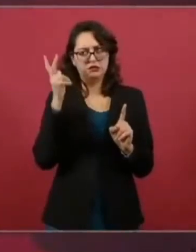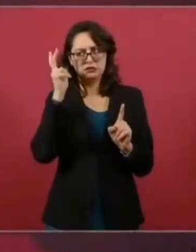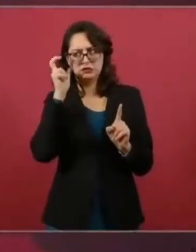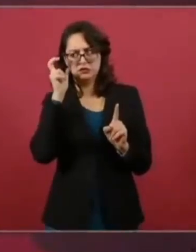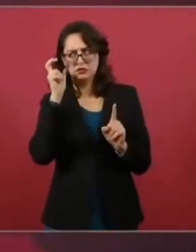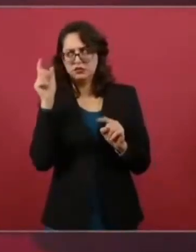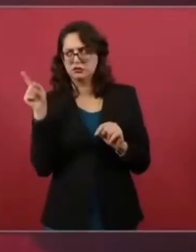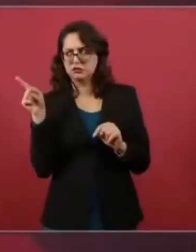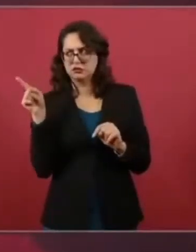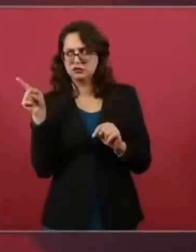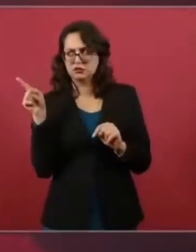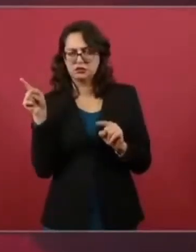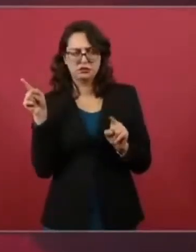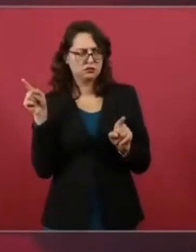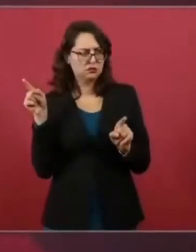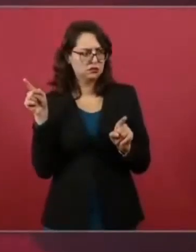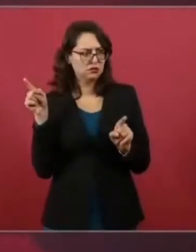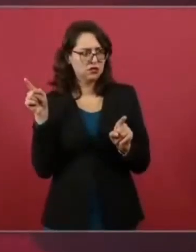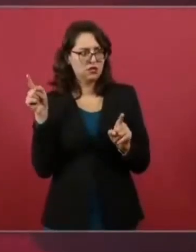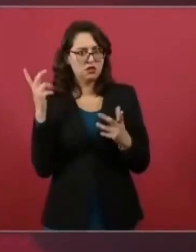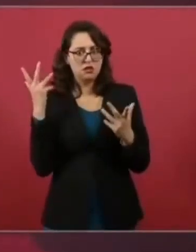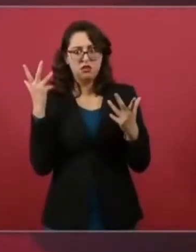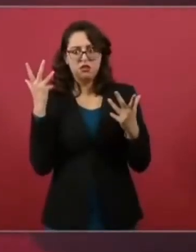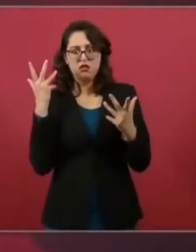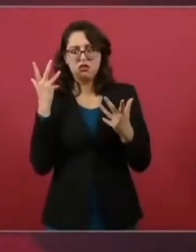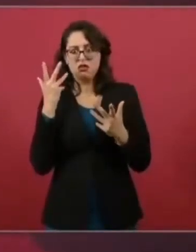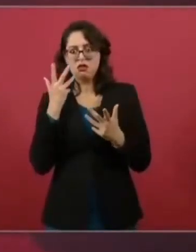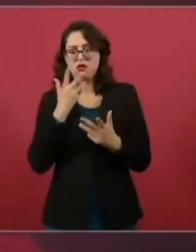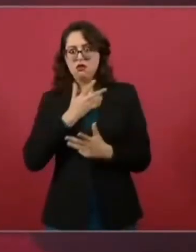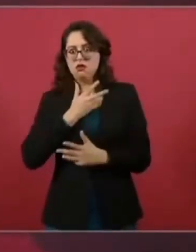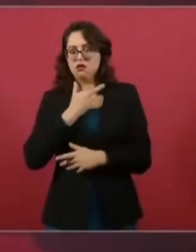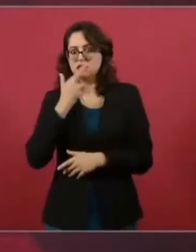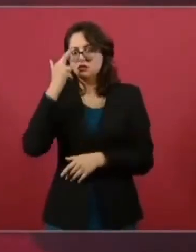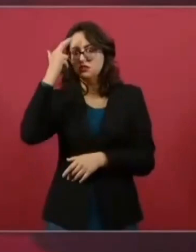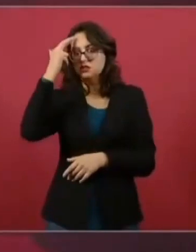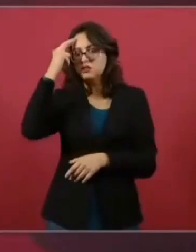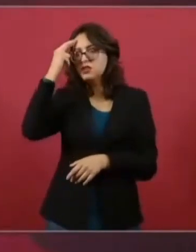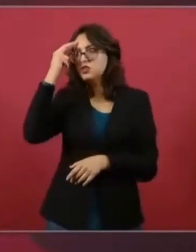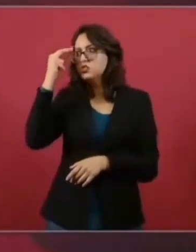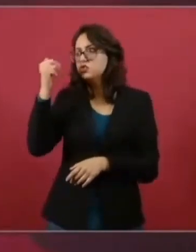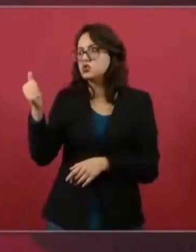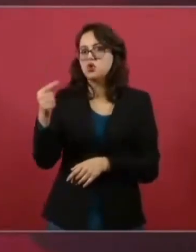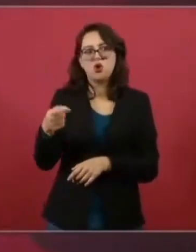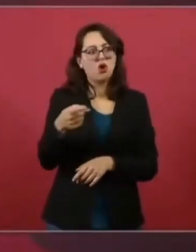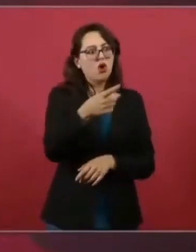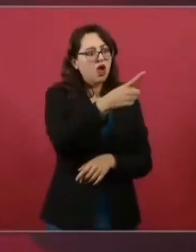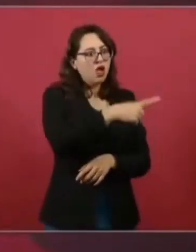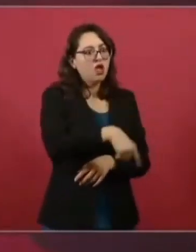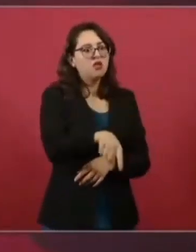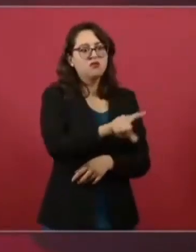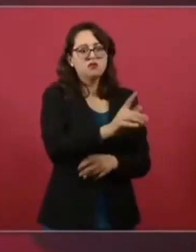de que ya hubo el dedazo de la oligarquía